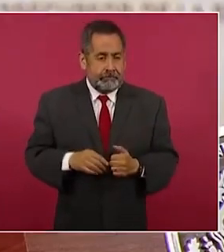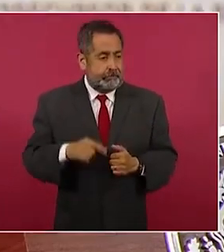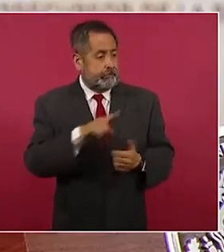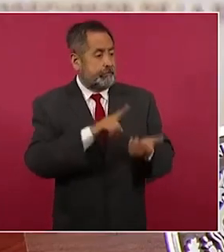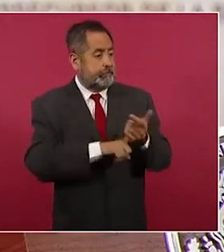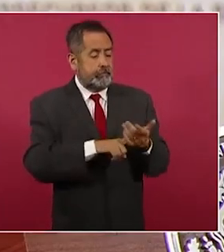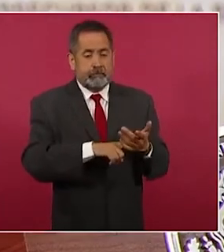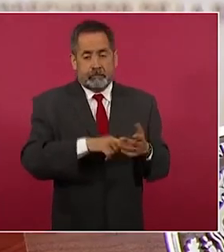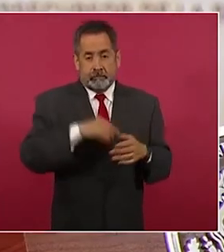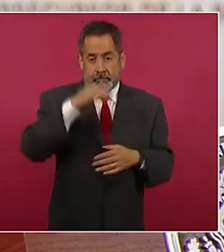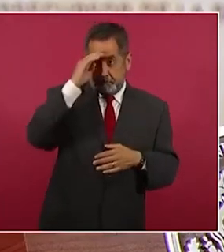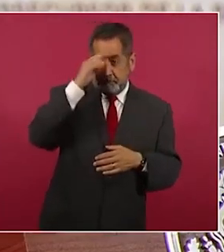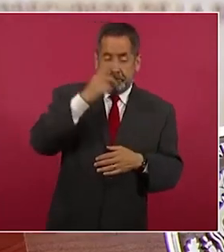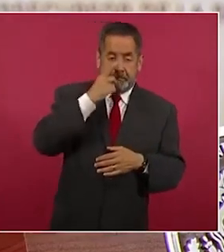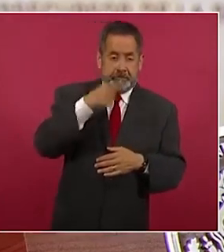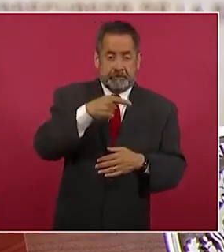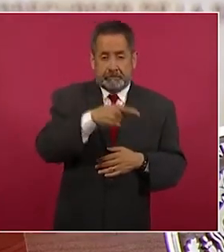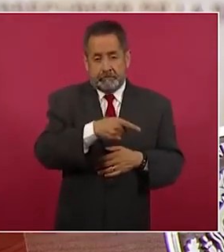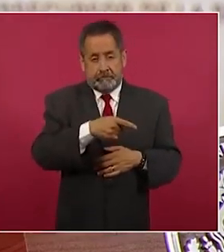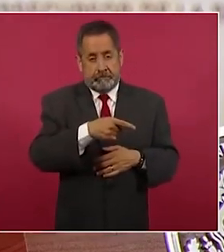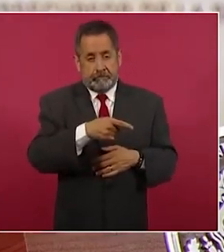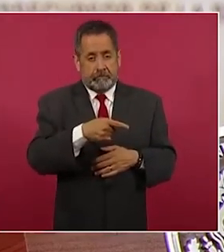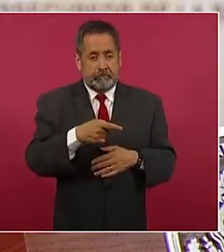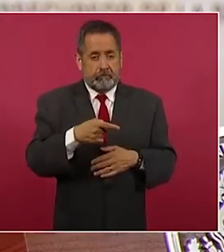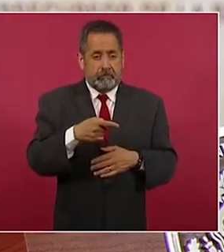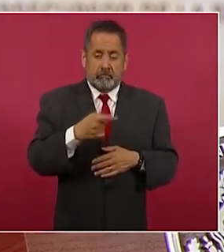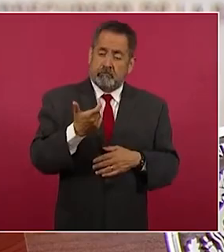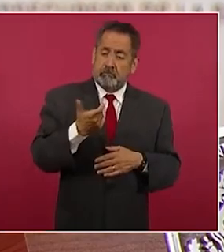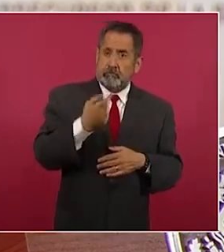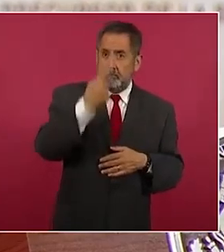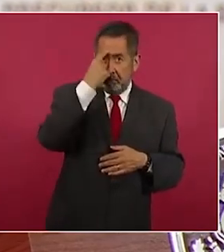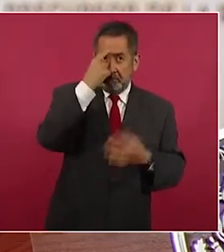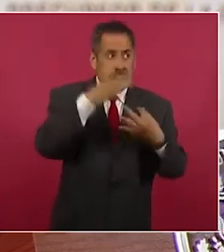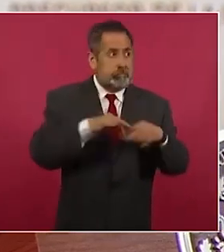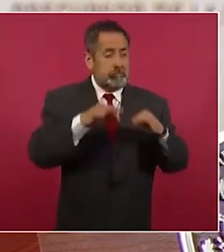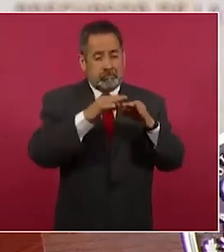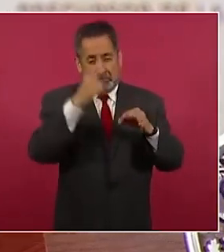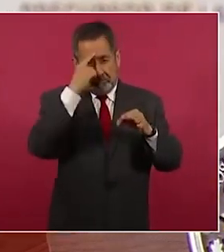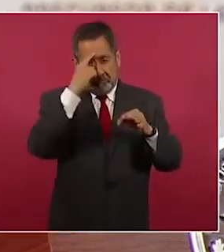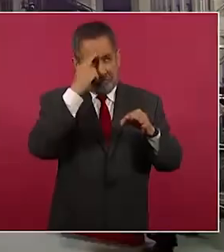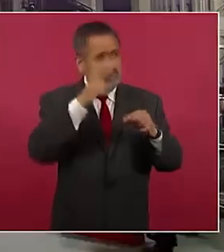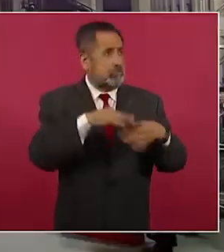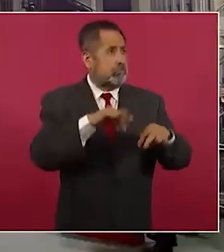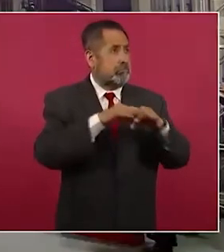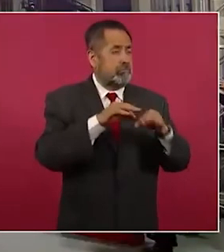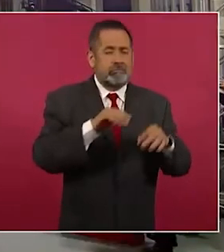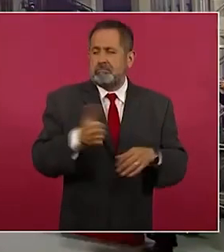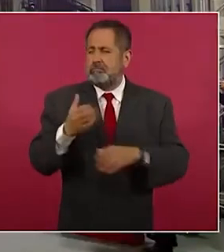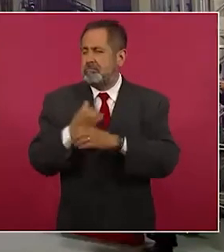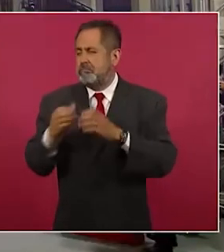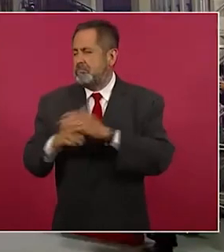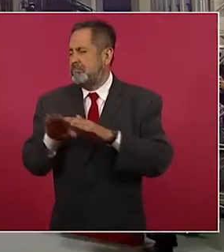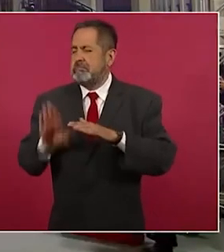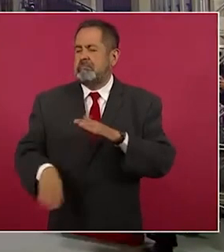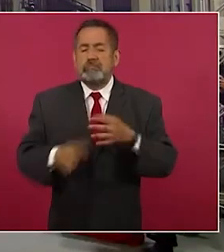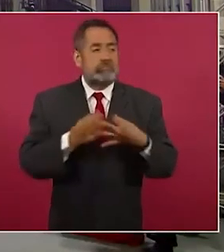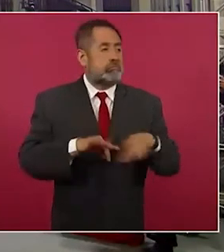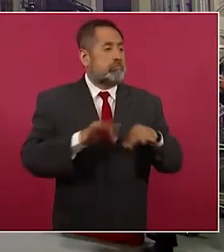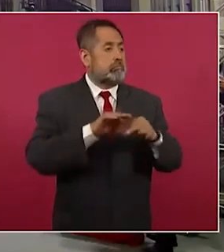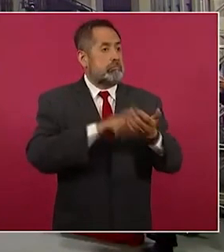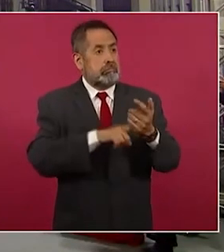economía a rango supremo y supeditaron todo lo demás, lo subordinaron,